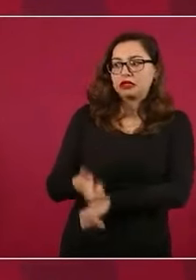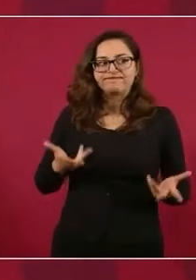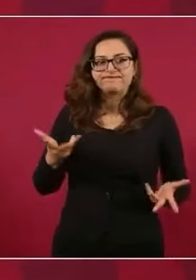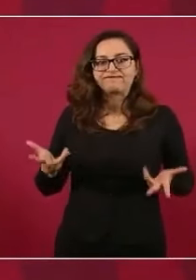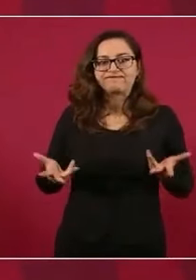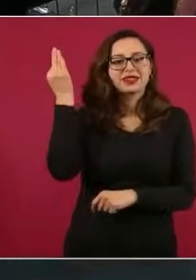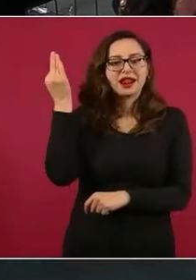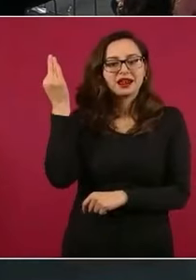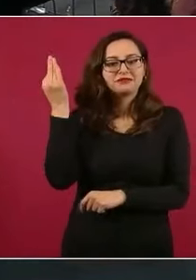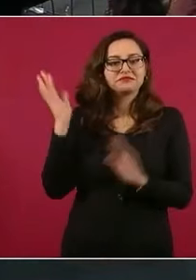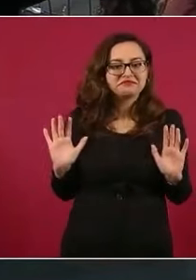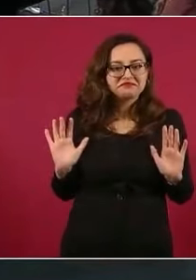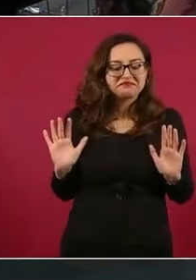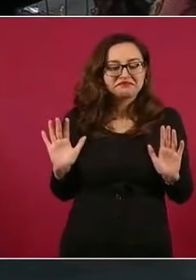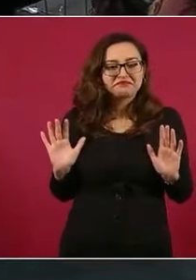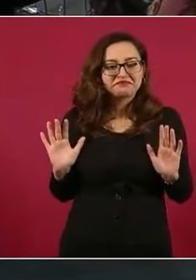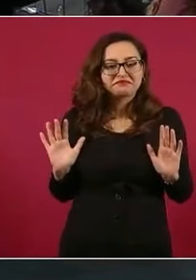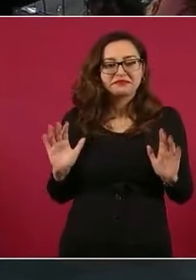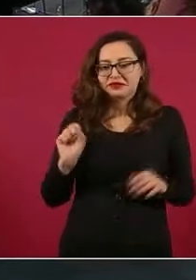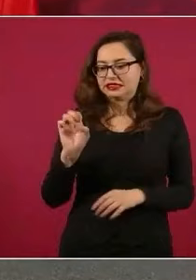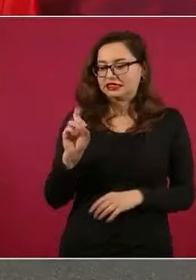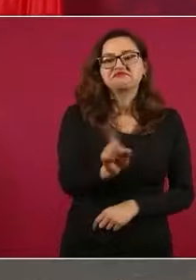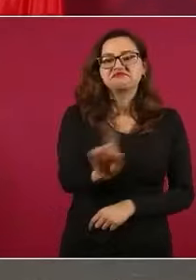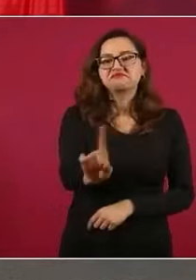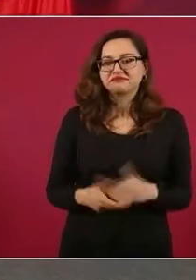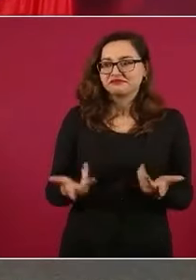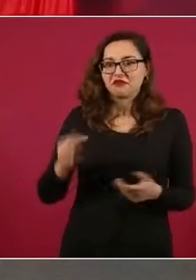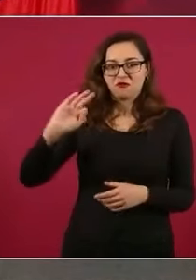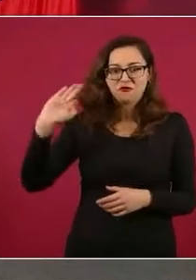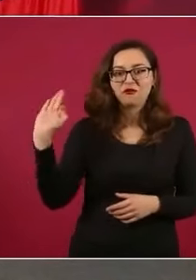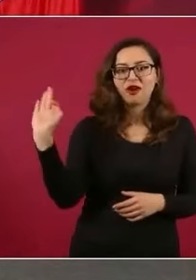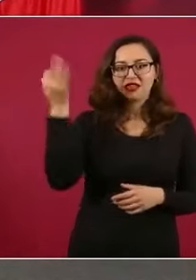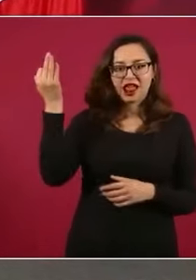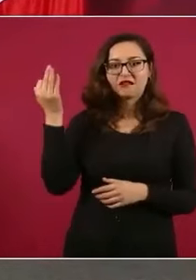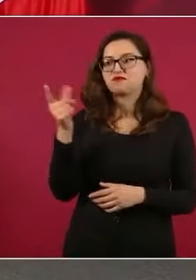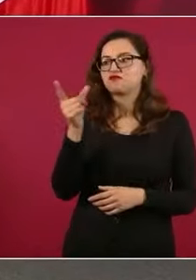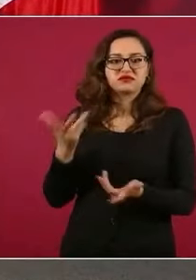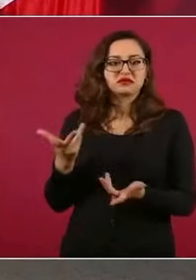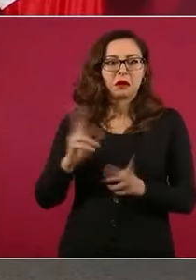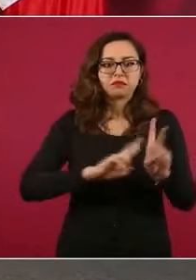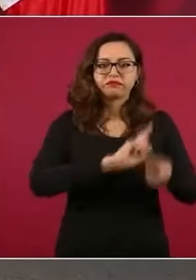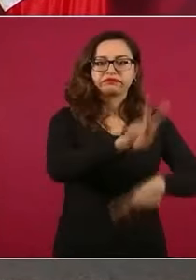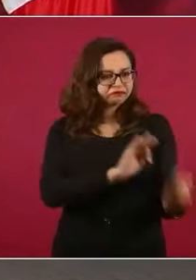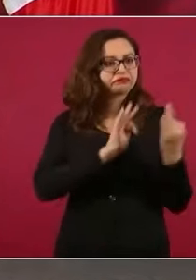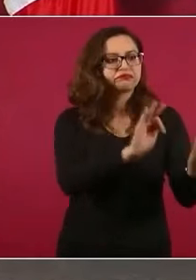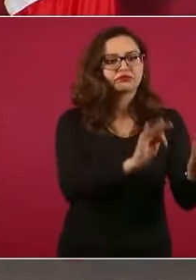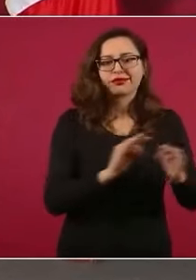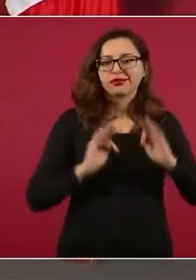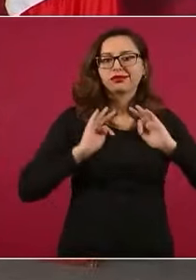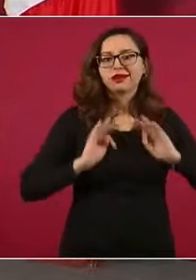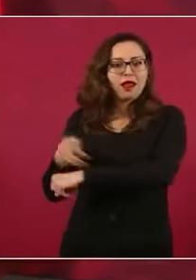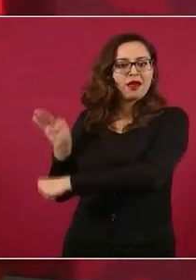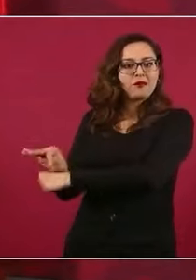federal, como la Guardia, y desde luego la Centro de la Defensa y Marina, tienen los mismos elementos, más protección. Y esto significa más